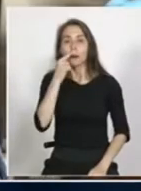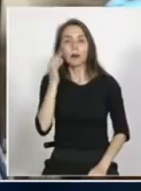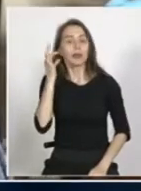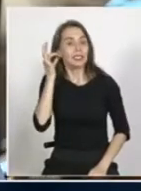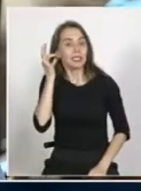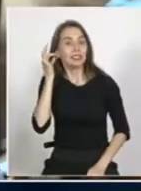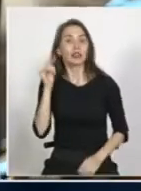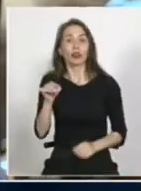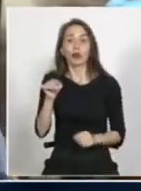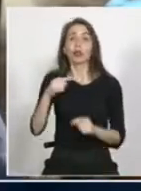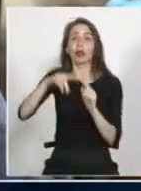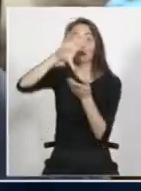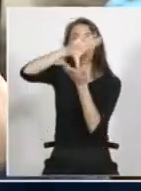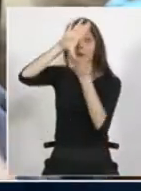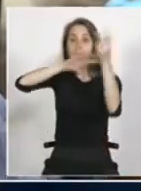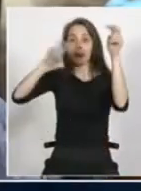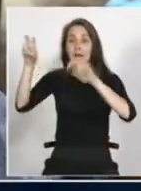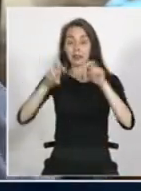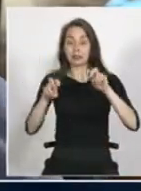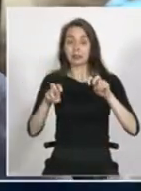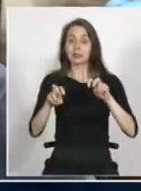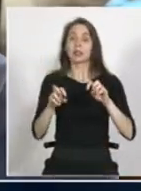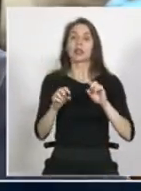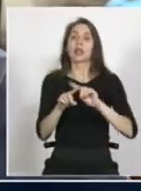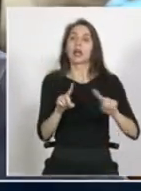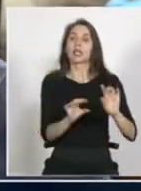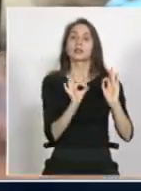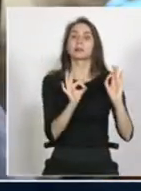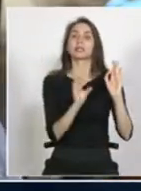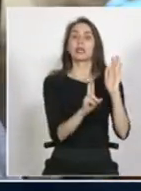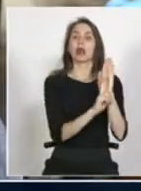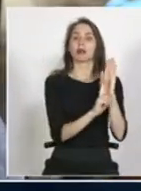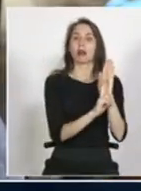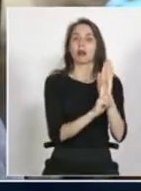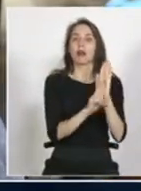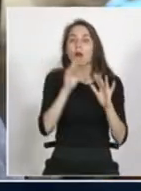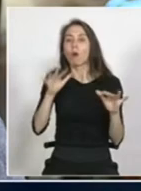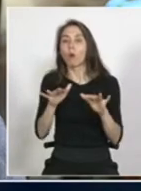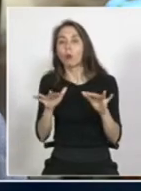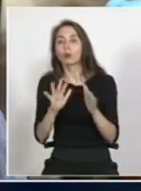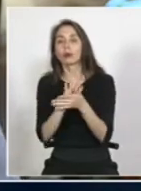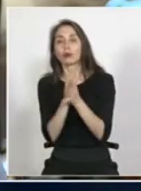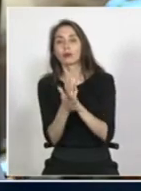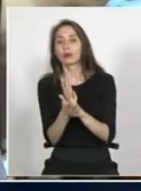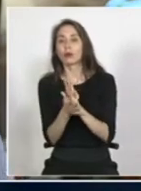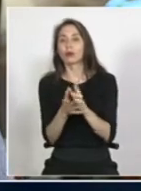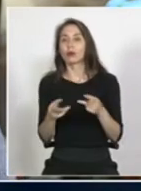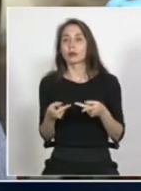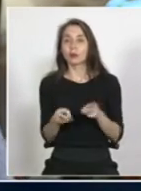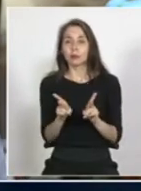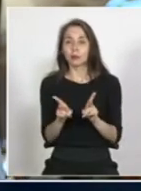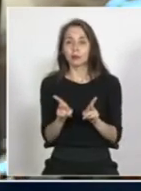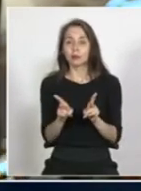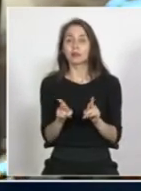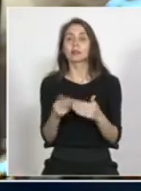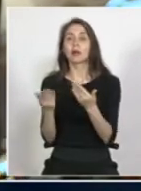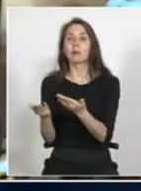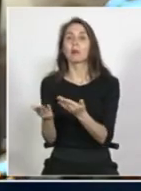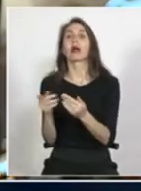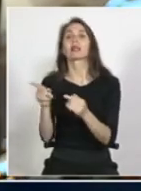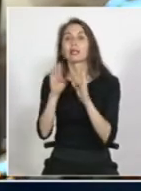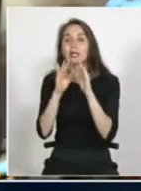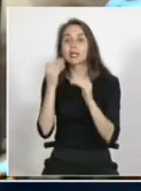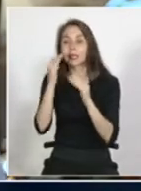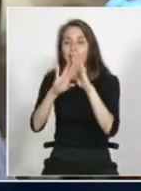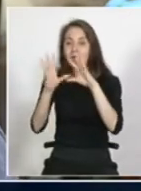asunto, hay que hacer una excepción y poder ocupar todos los mecanismos que permitan las excepciones para regularizar la